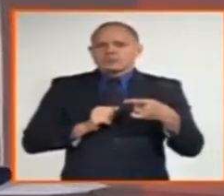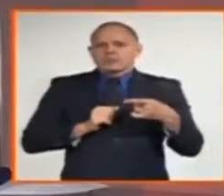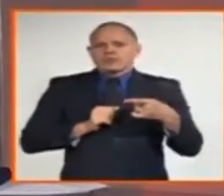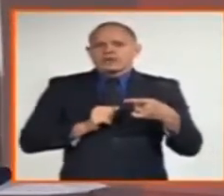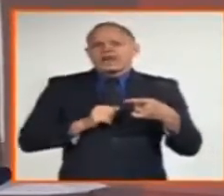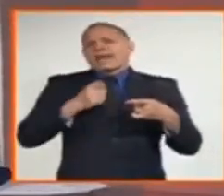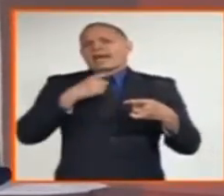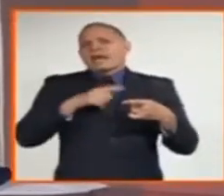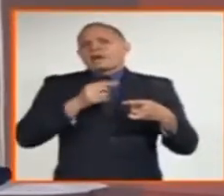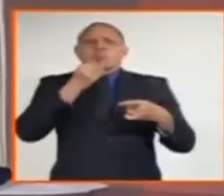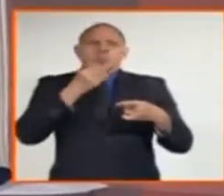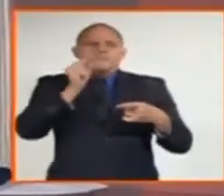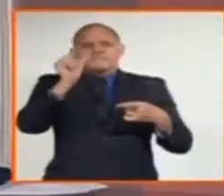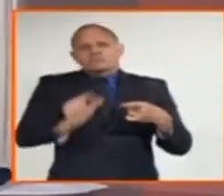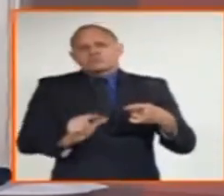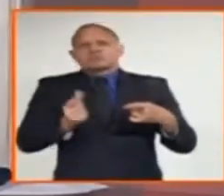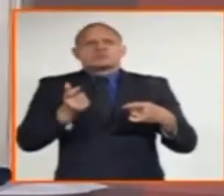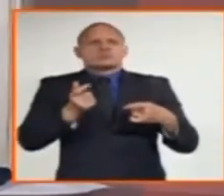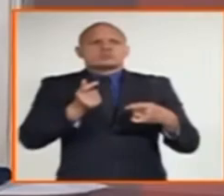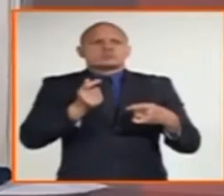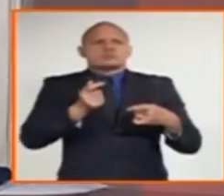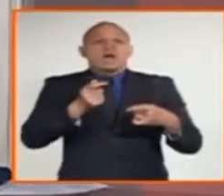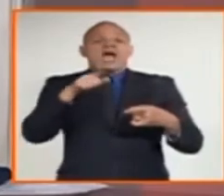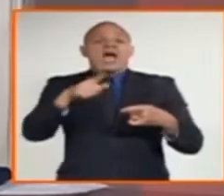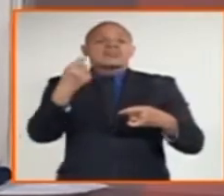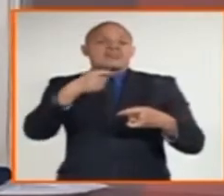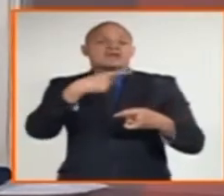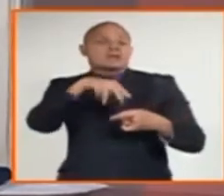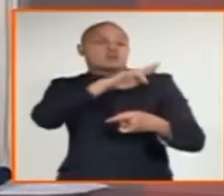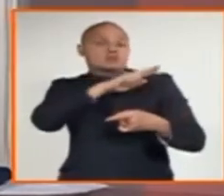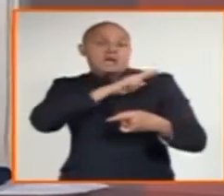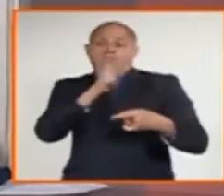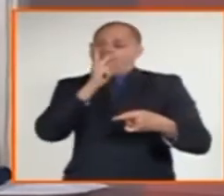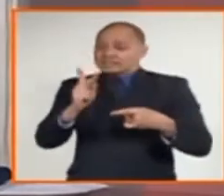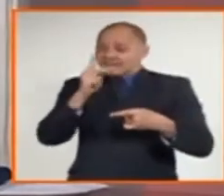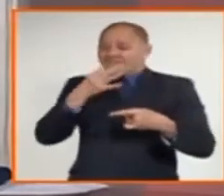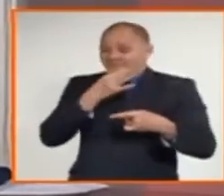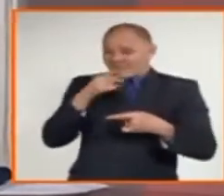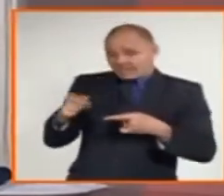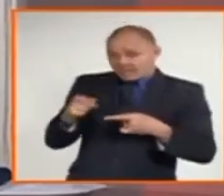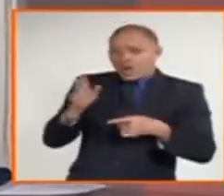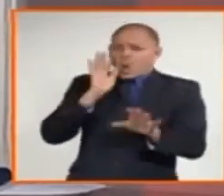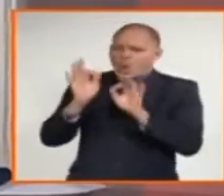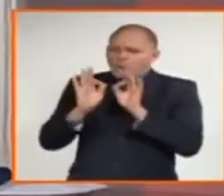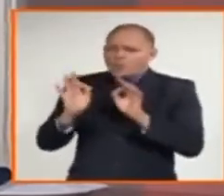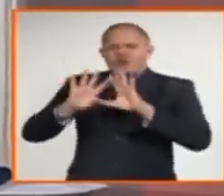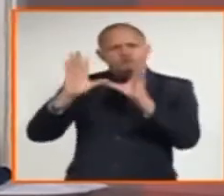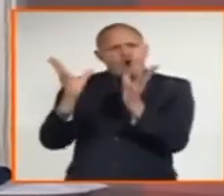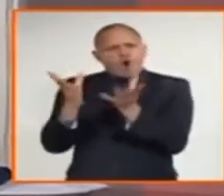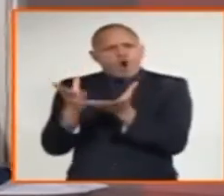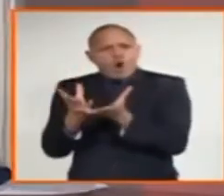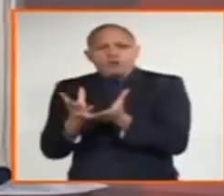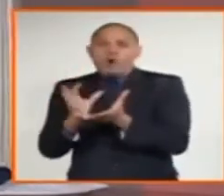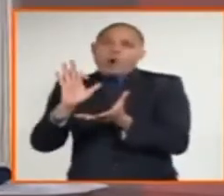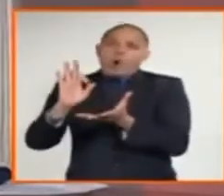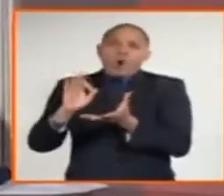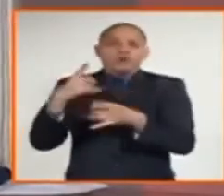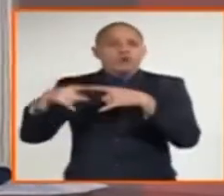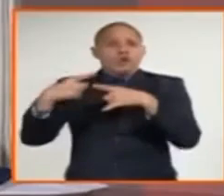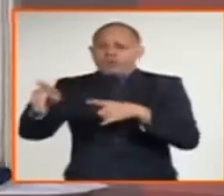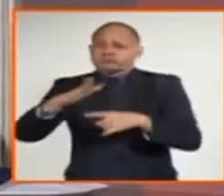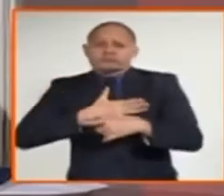ni administrativa tenga su cargo al adulto mayor para garantizar su cuidado en el orden personal o patrimonial, está